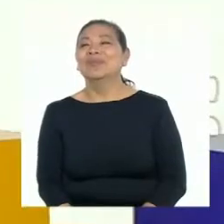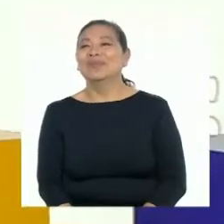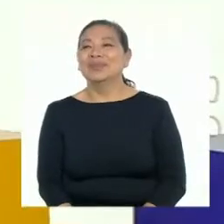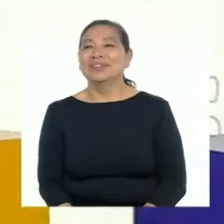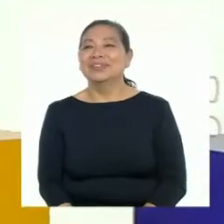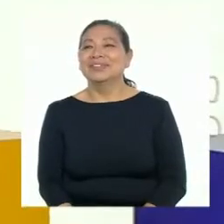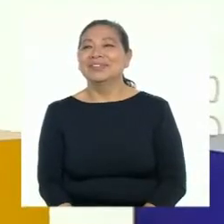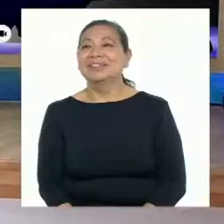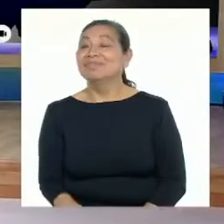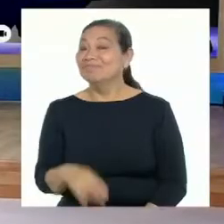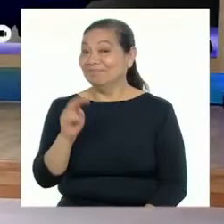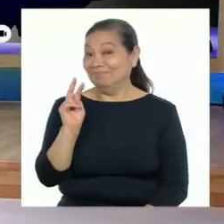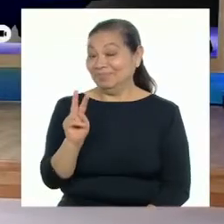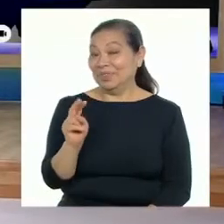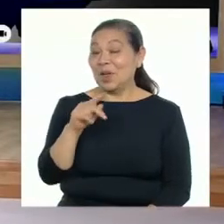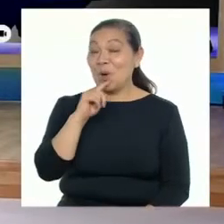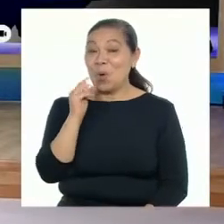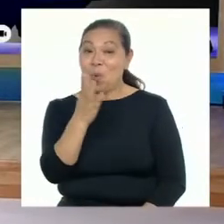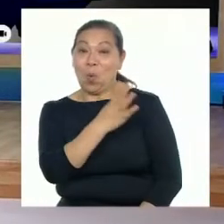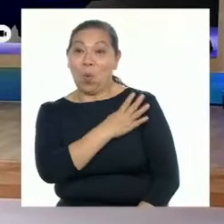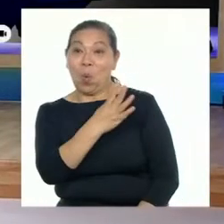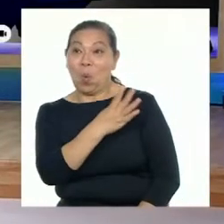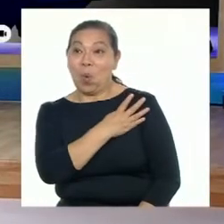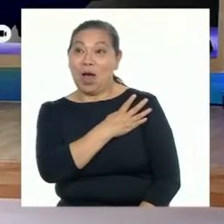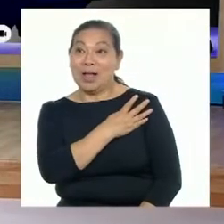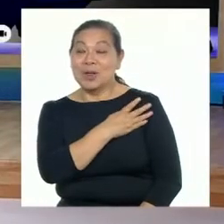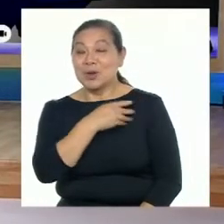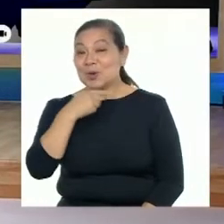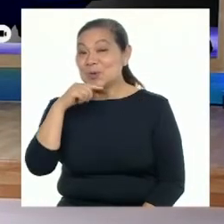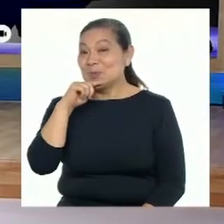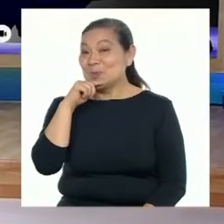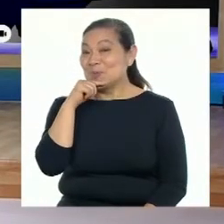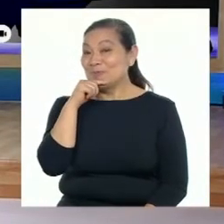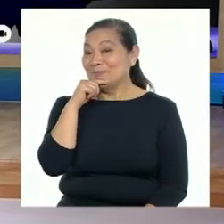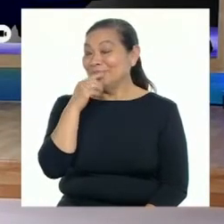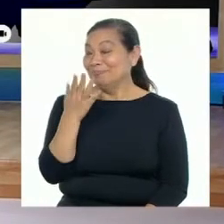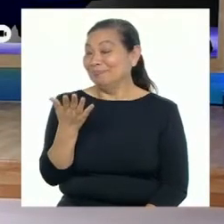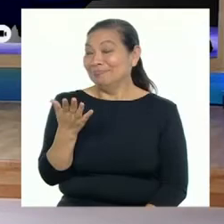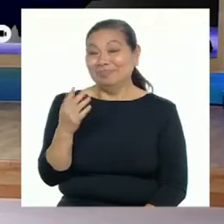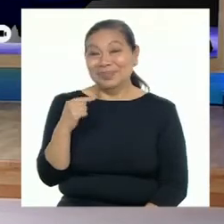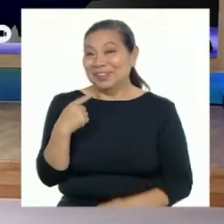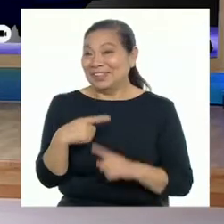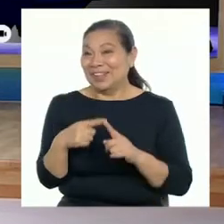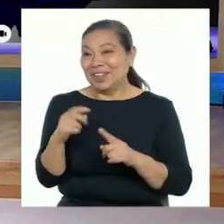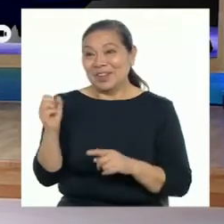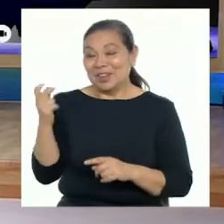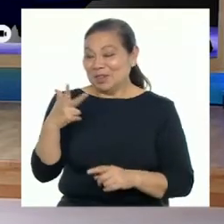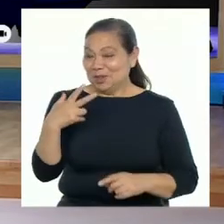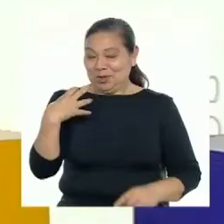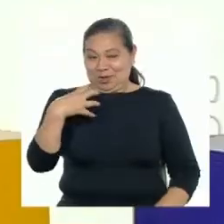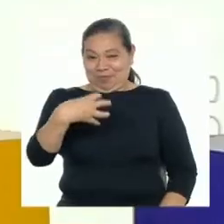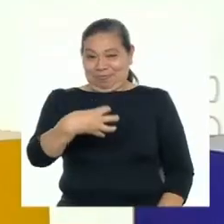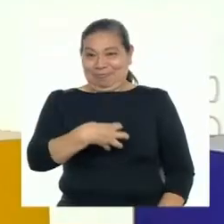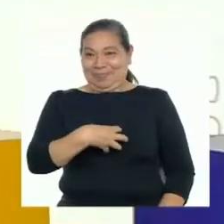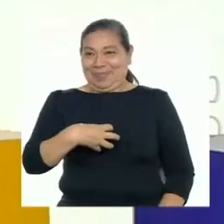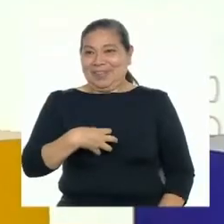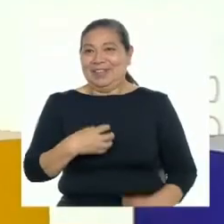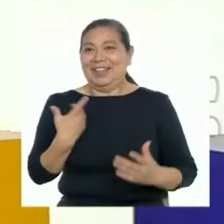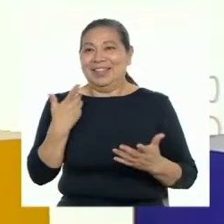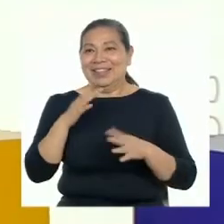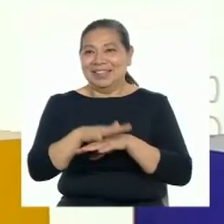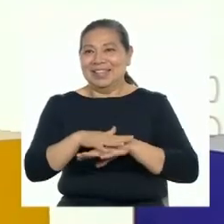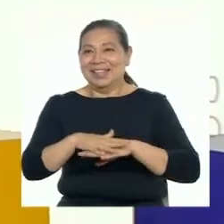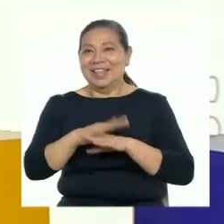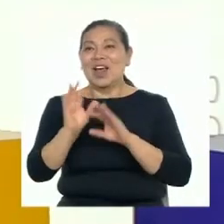¡Y dando la cara por cuarto de secundaria la chica de las mil facetas! ¡Triple medallista olímpica en armar